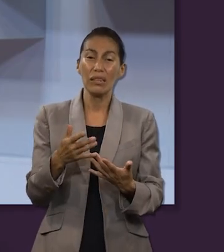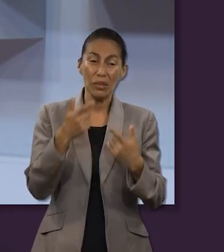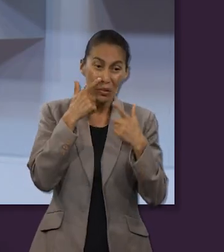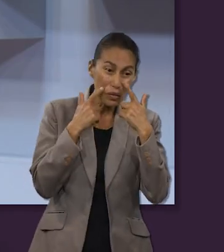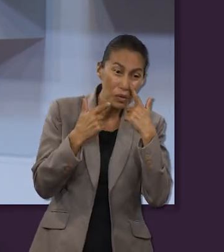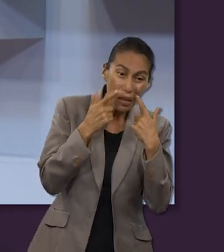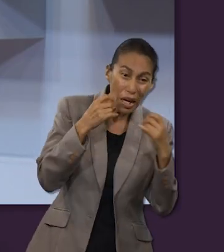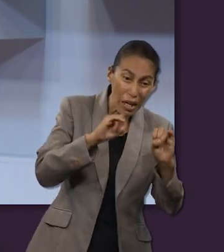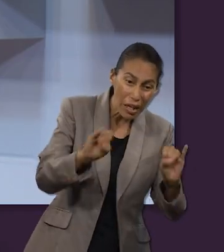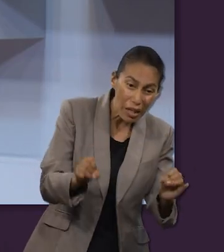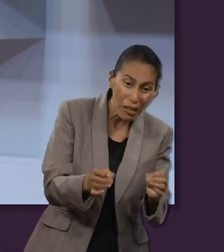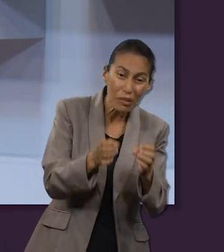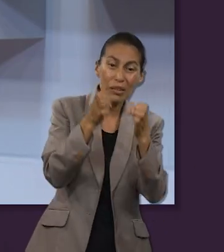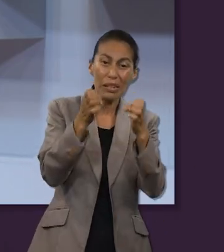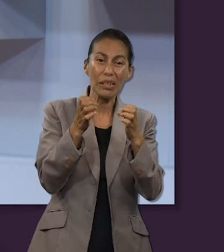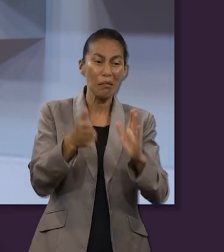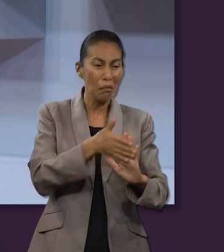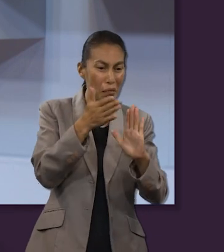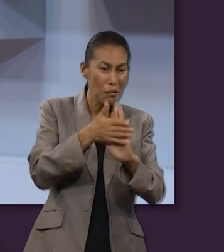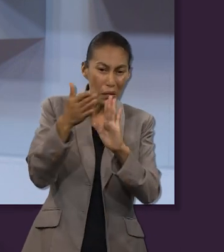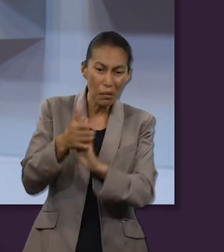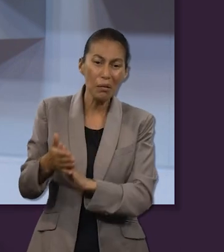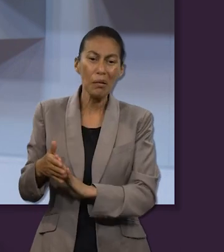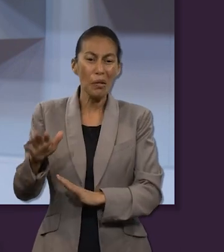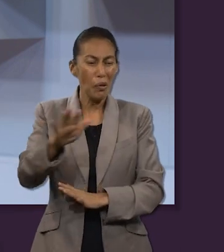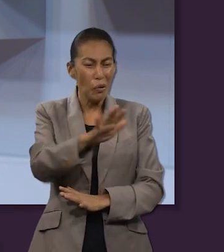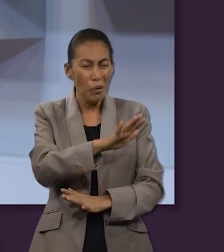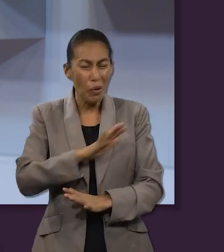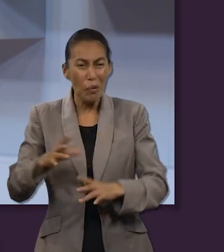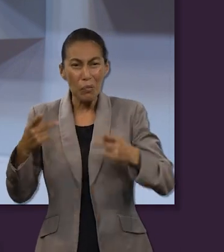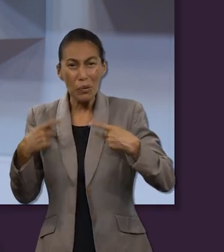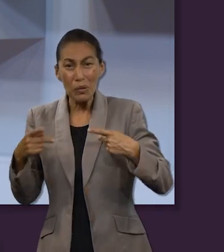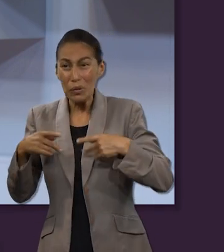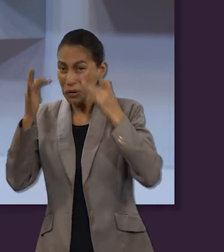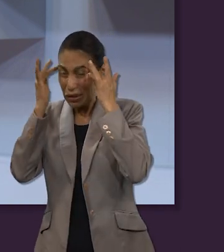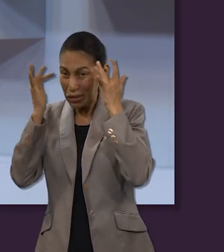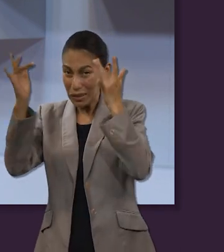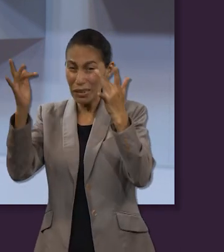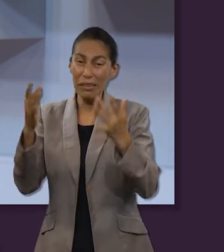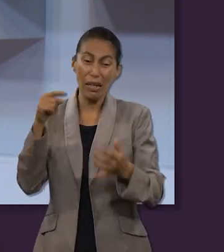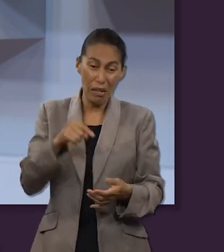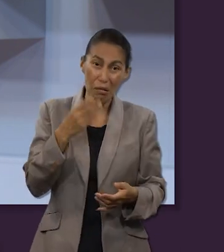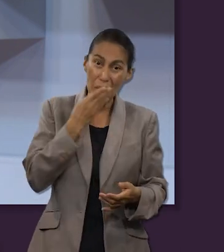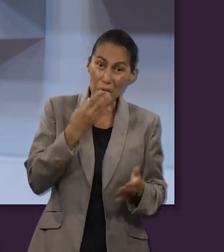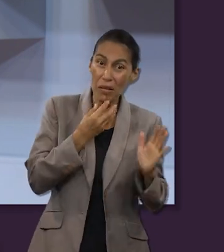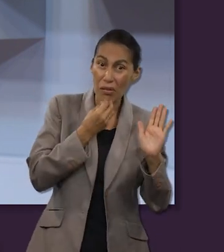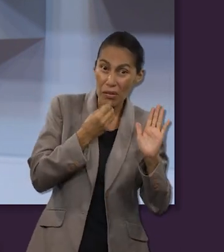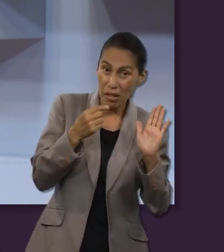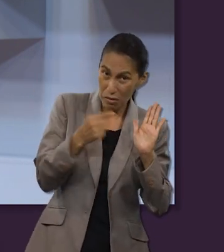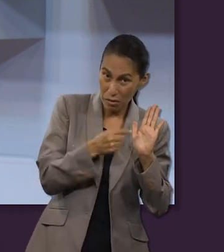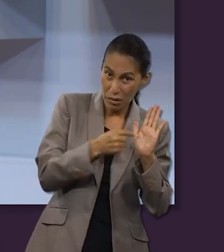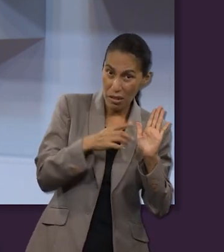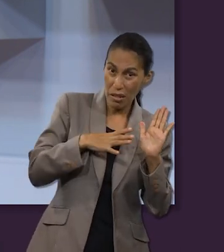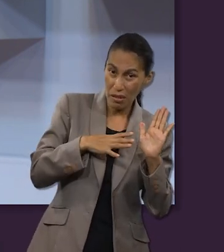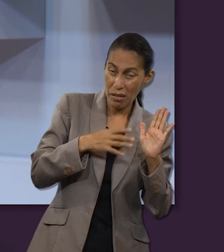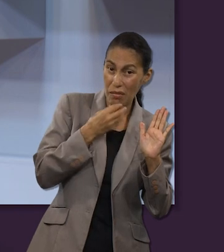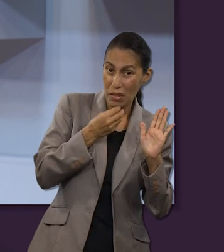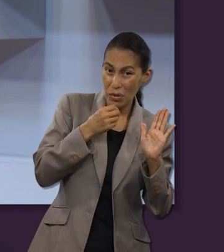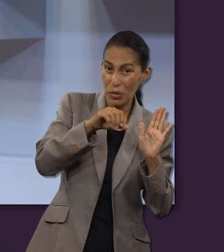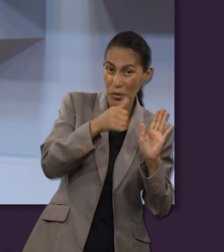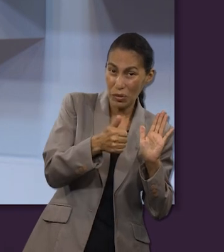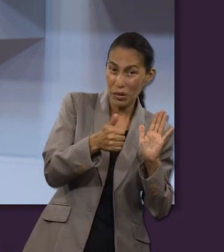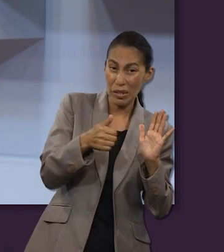restauración de Jerusalén desde todos los santos que lo hemos visto en Hebreos 11